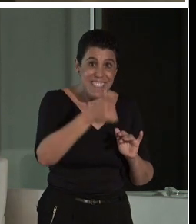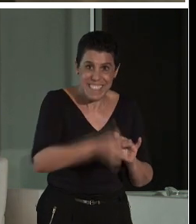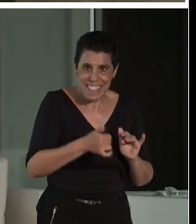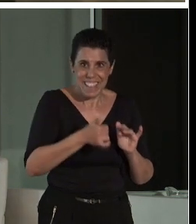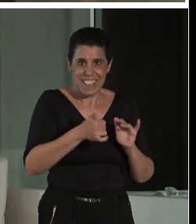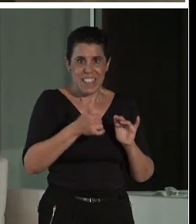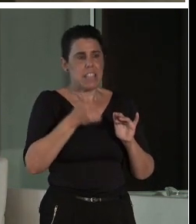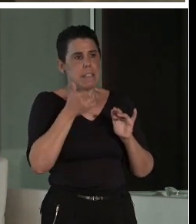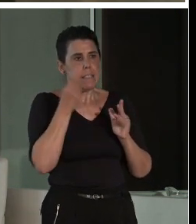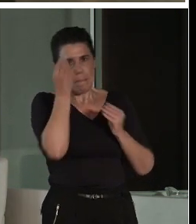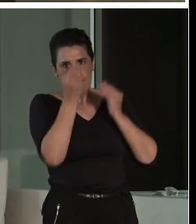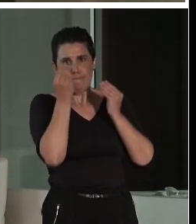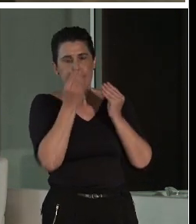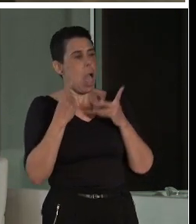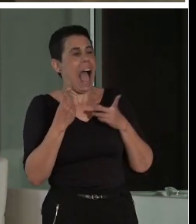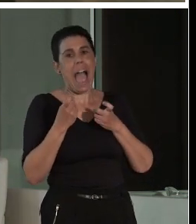es necesario.